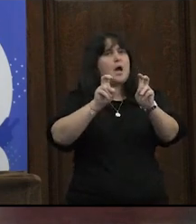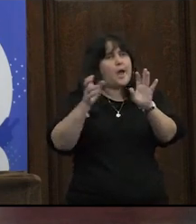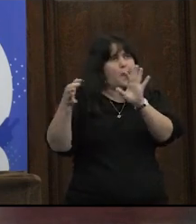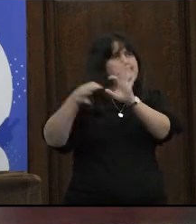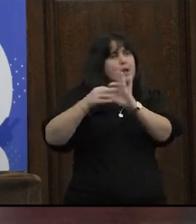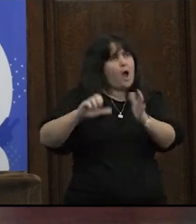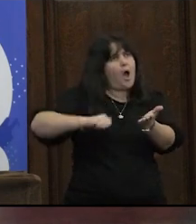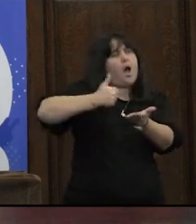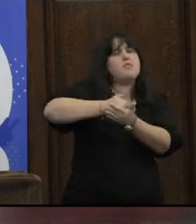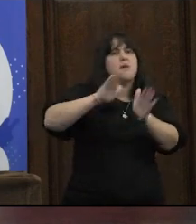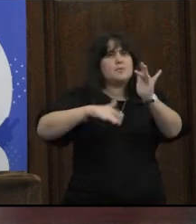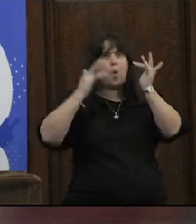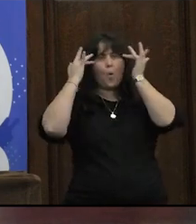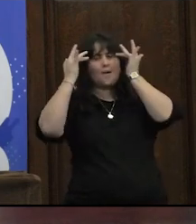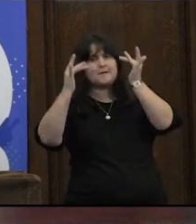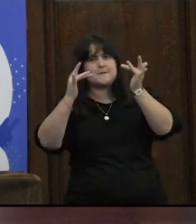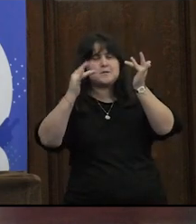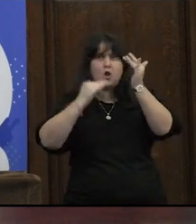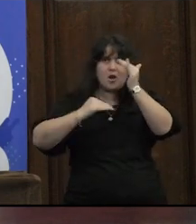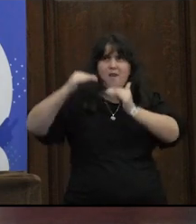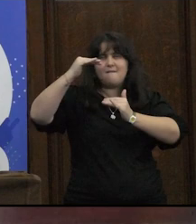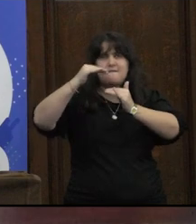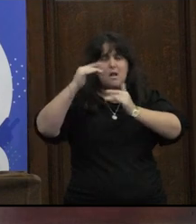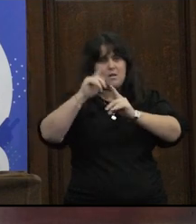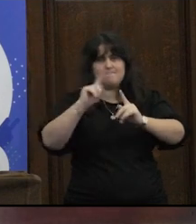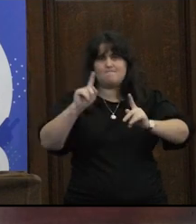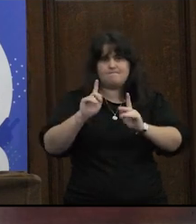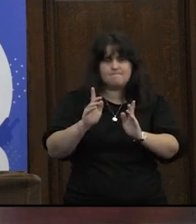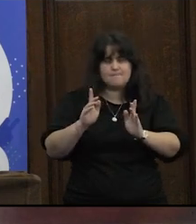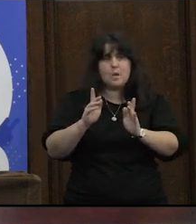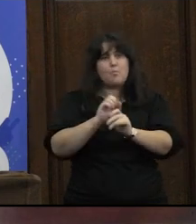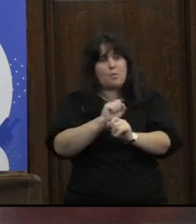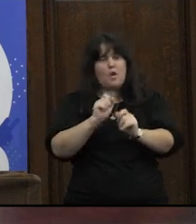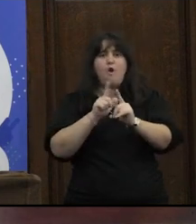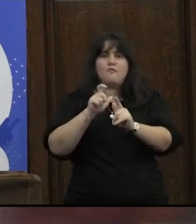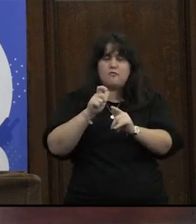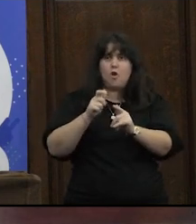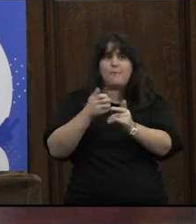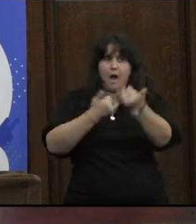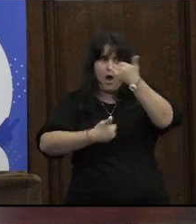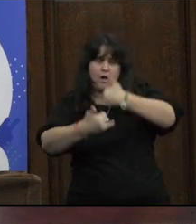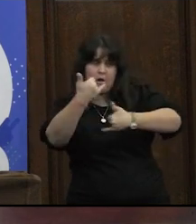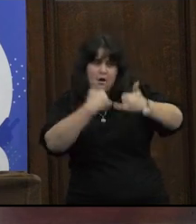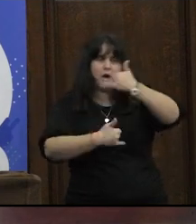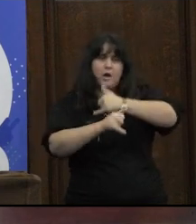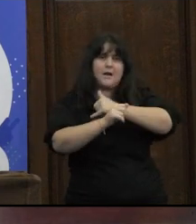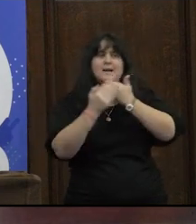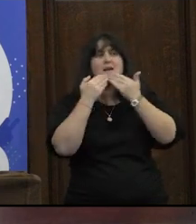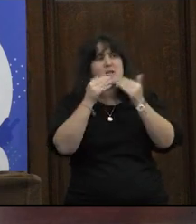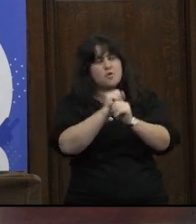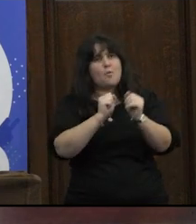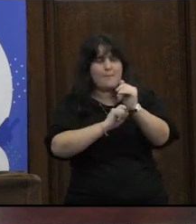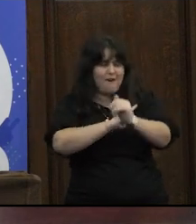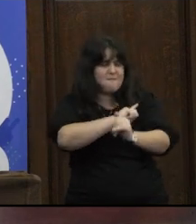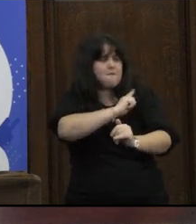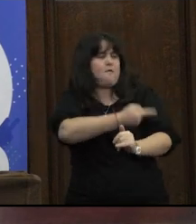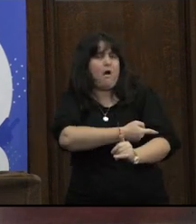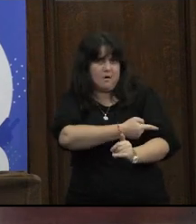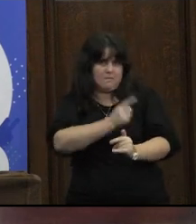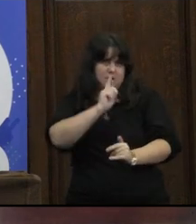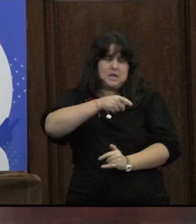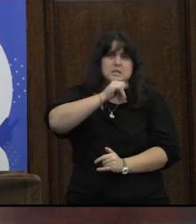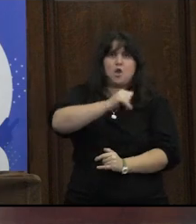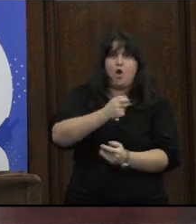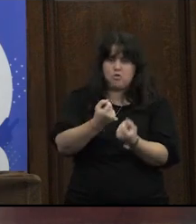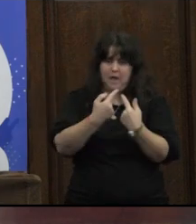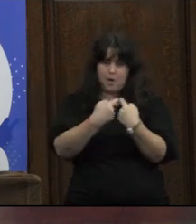niveles educativos por supuesto que poder acceder a información se puede fortalecer